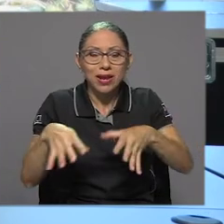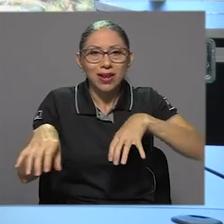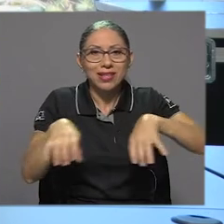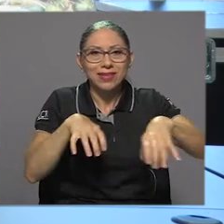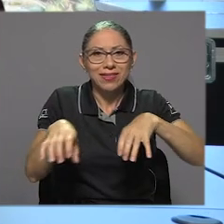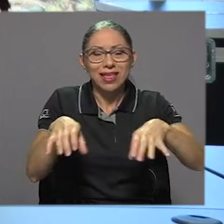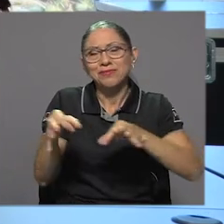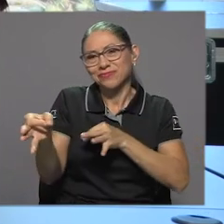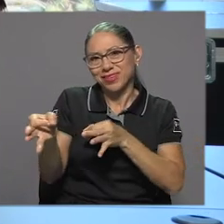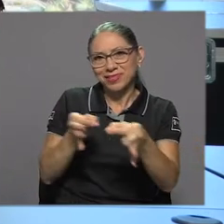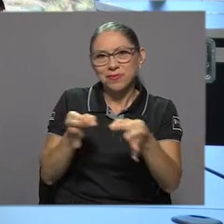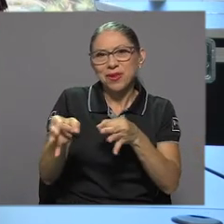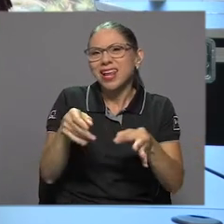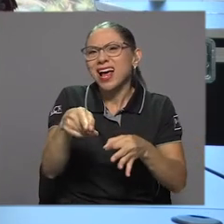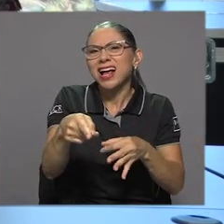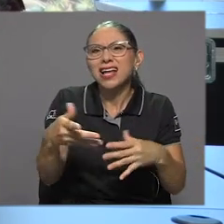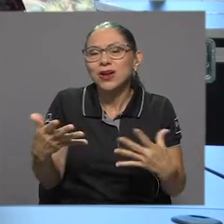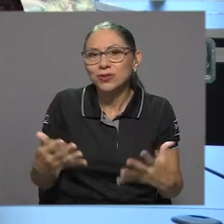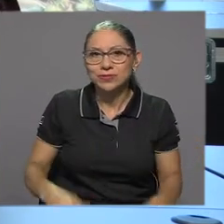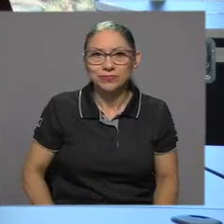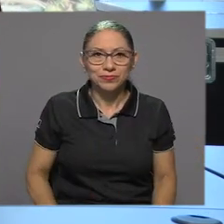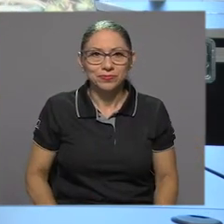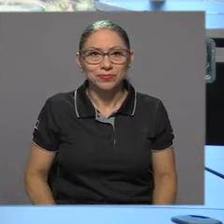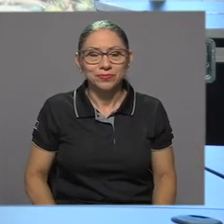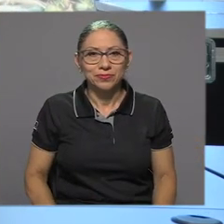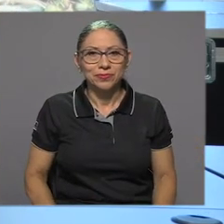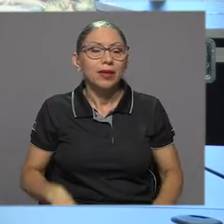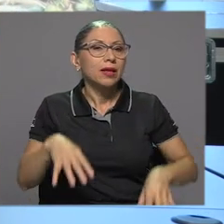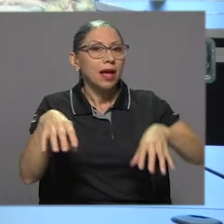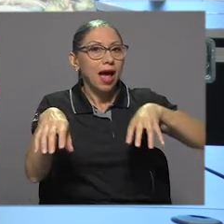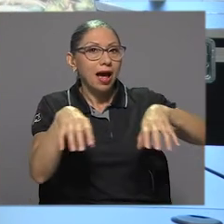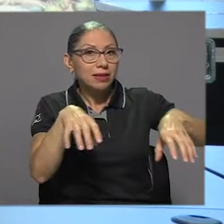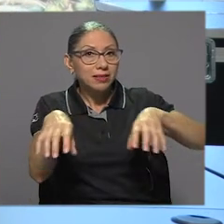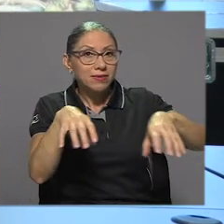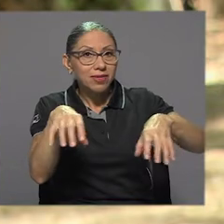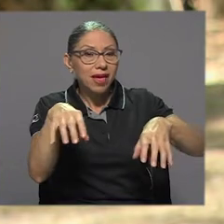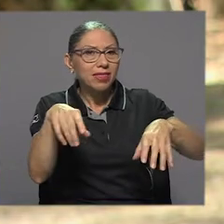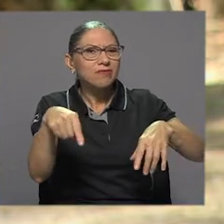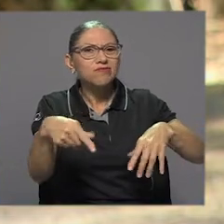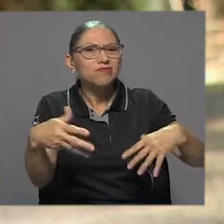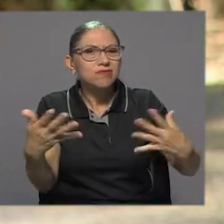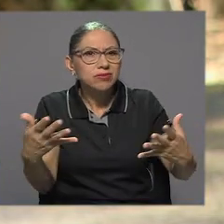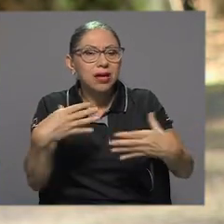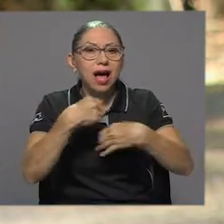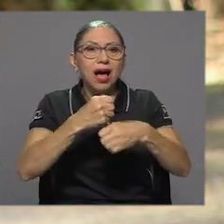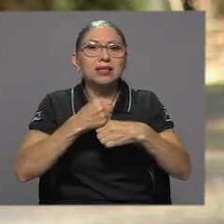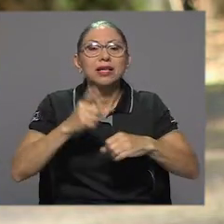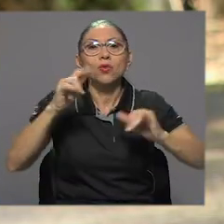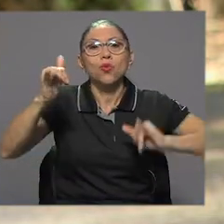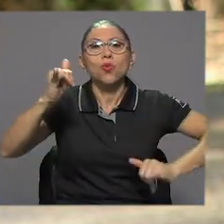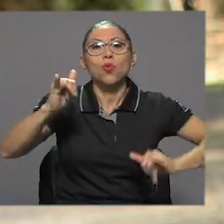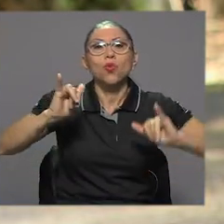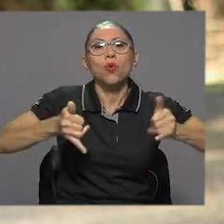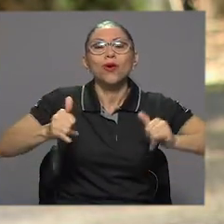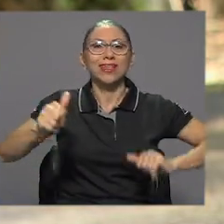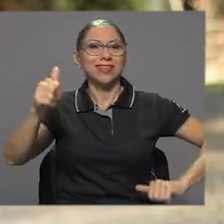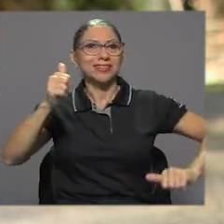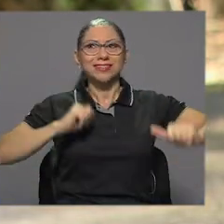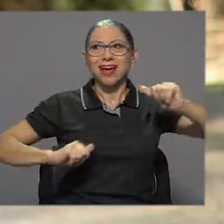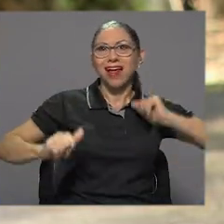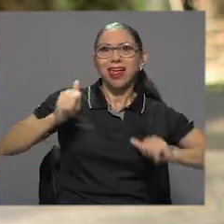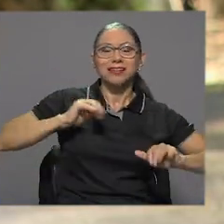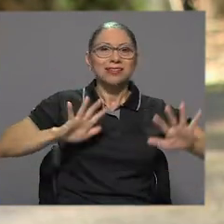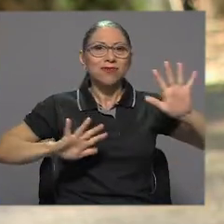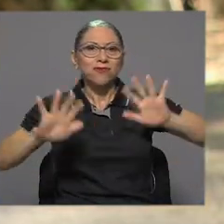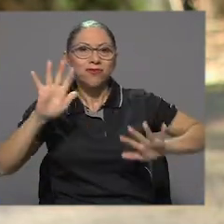actividad nos explica en qué consiste. La actividad es realizar un juego de